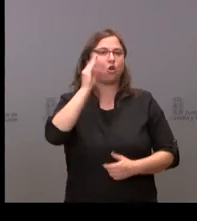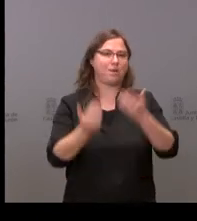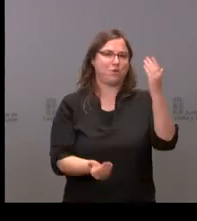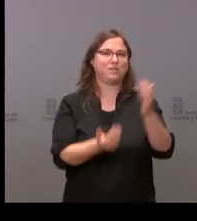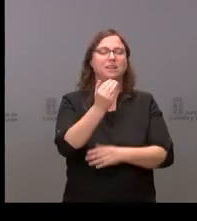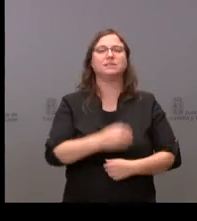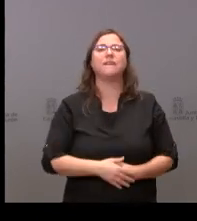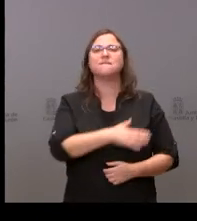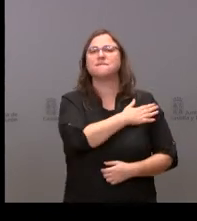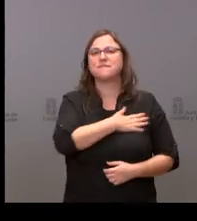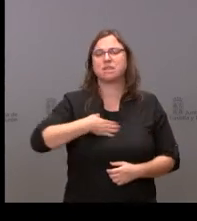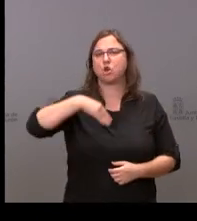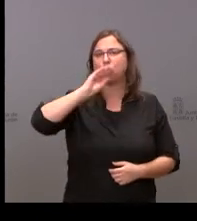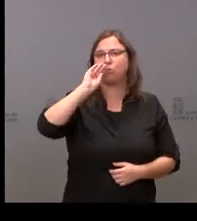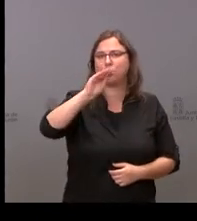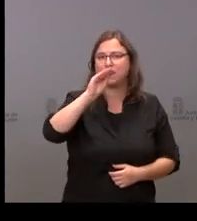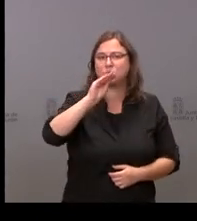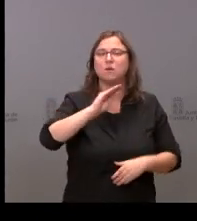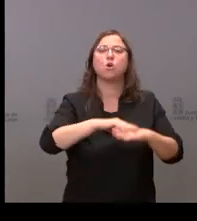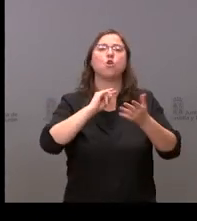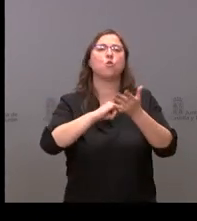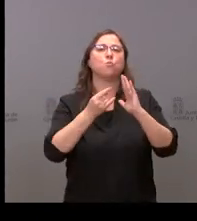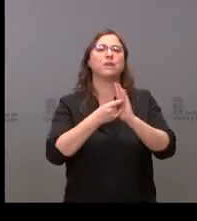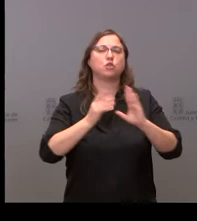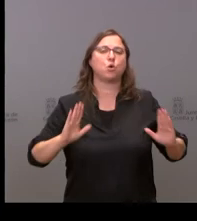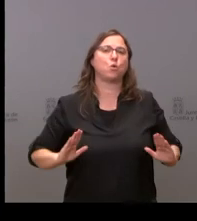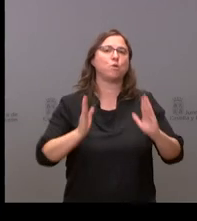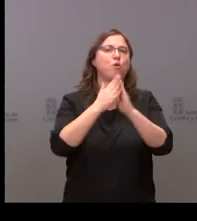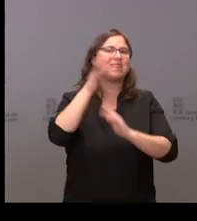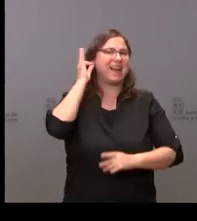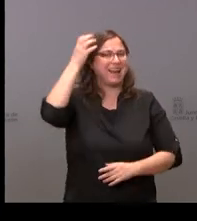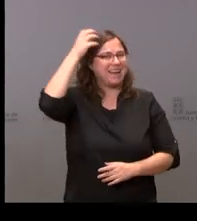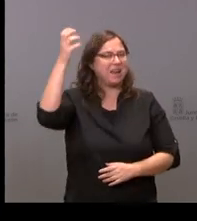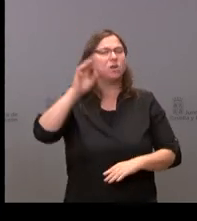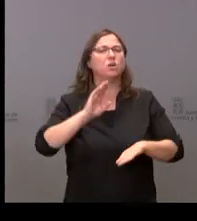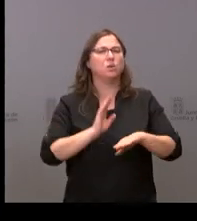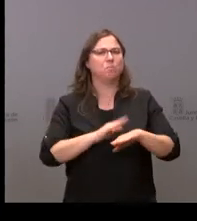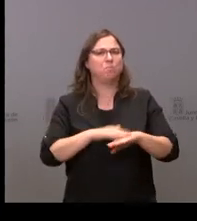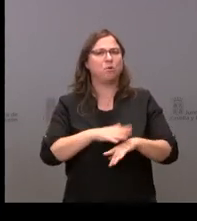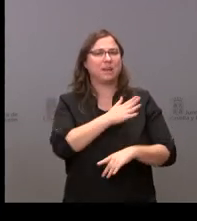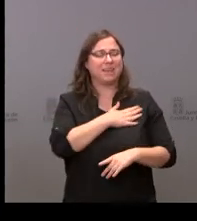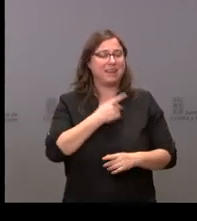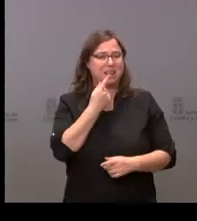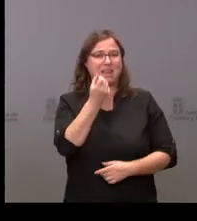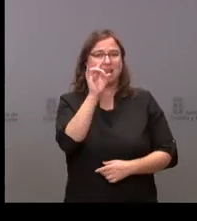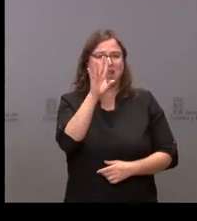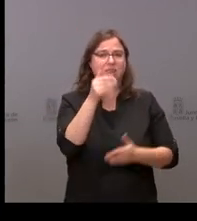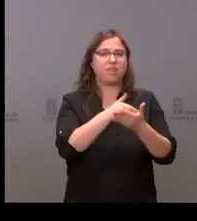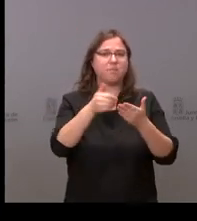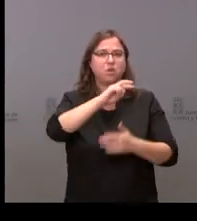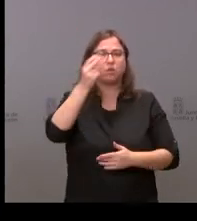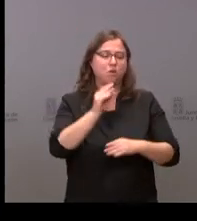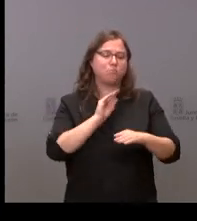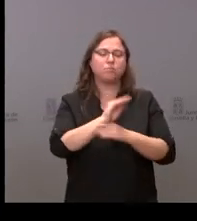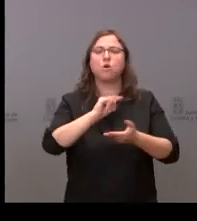días yo quería preguntarle al presidente por el proyecto de Monte la Reina porque en principio la idea era fijar 15 millones de euros para ese